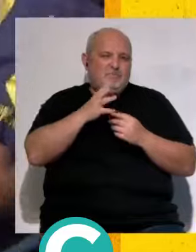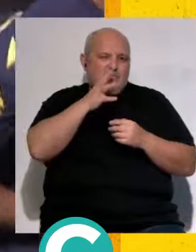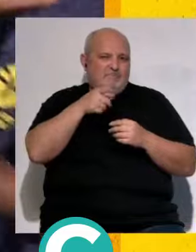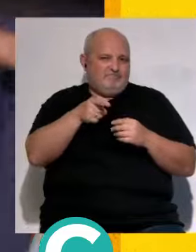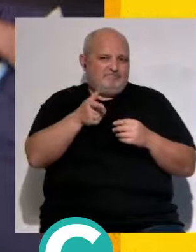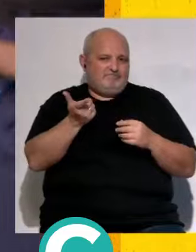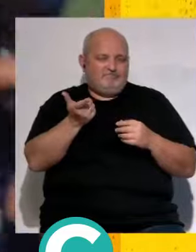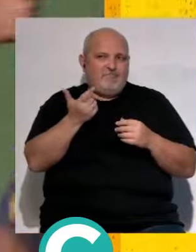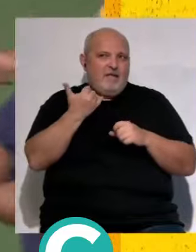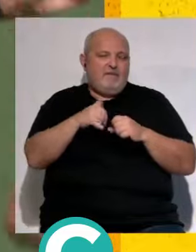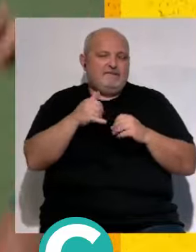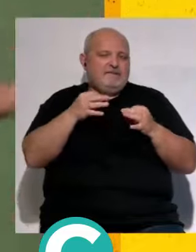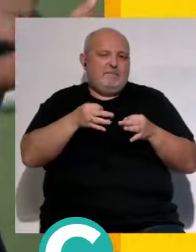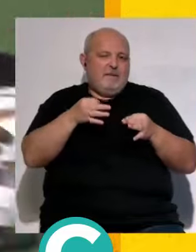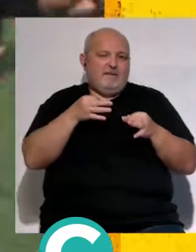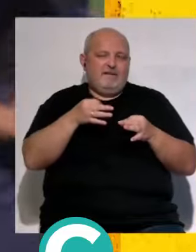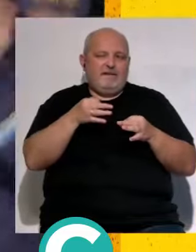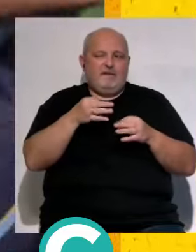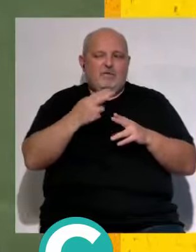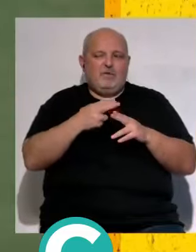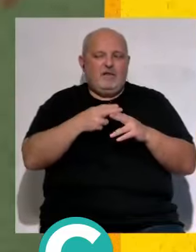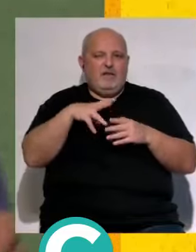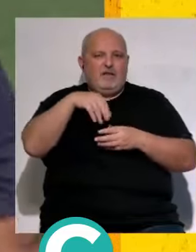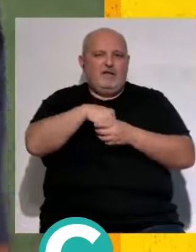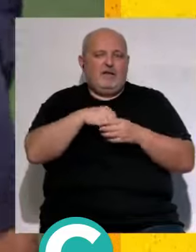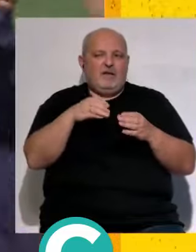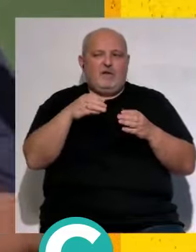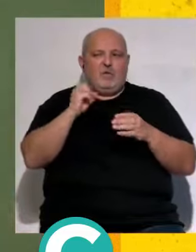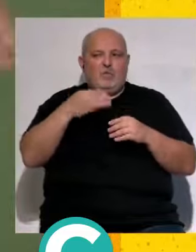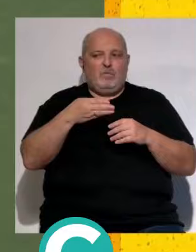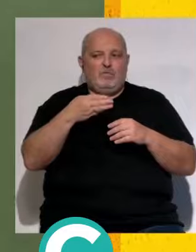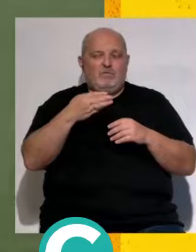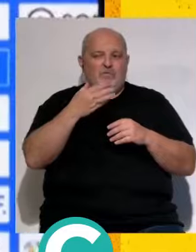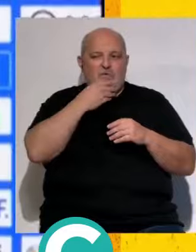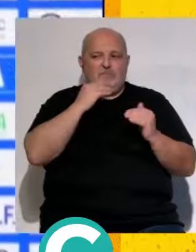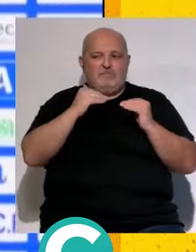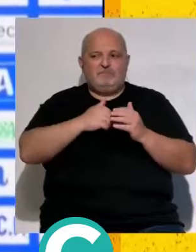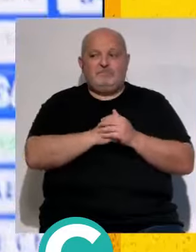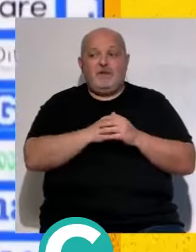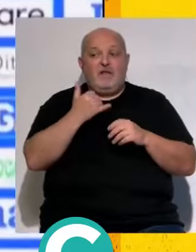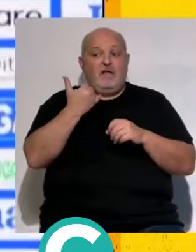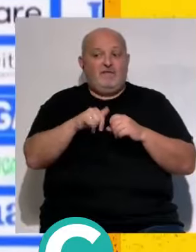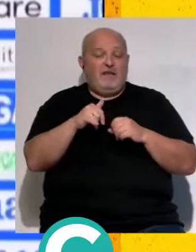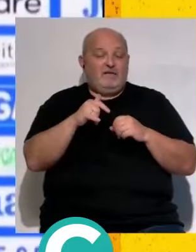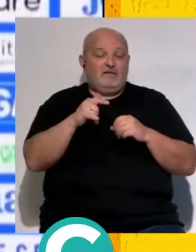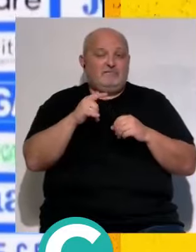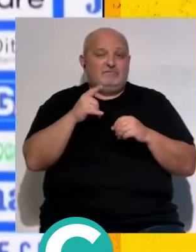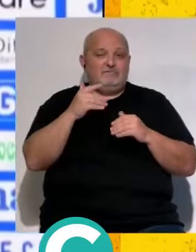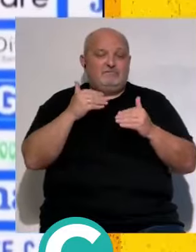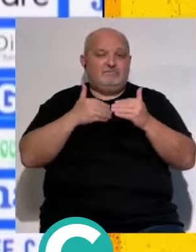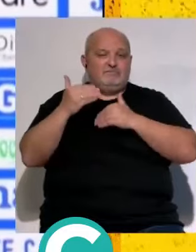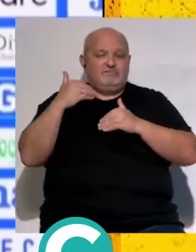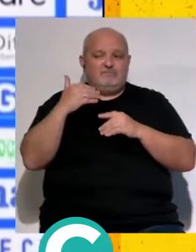y bueno al final siempre siempre es duro dejar un club en el que ha tenido esos momentos tan bonitos porque al final bueno pasaron